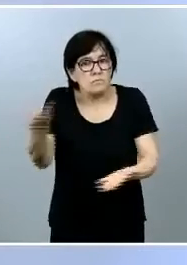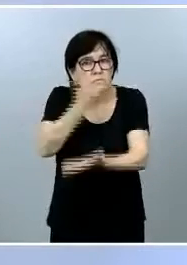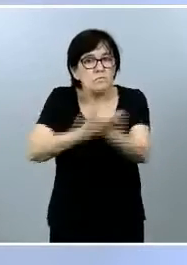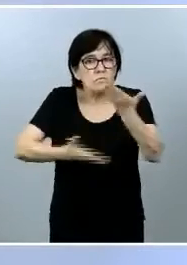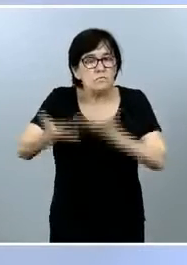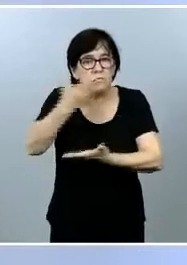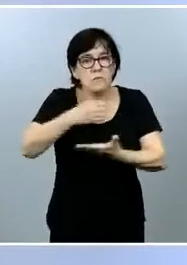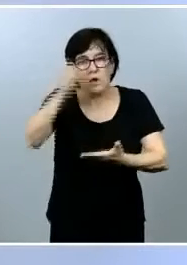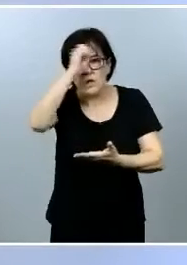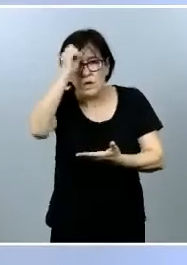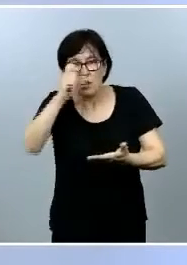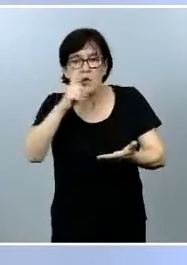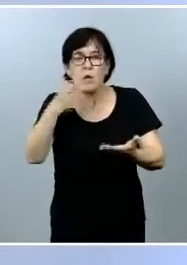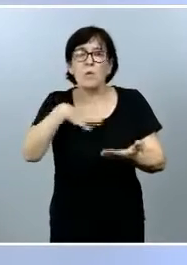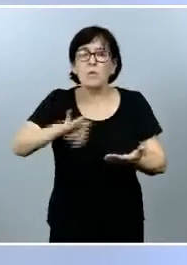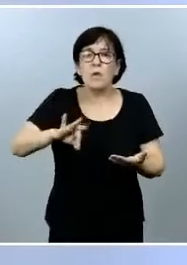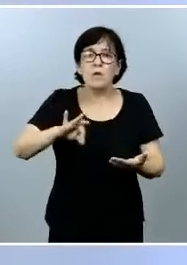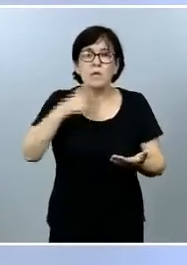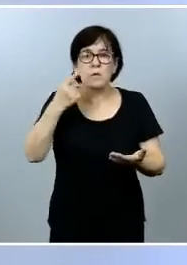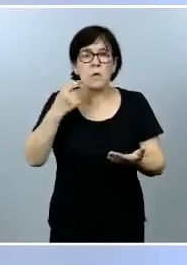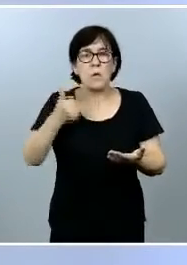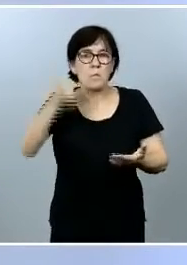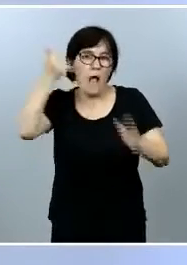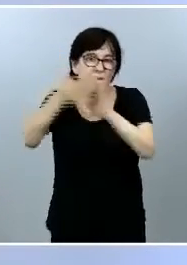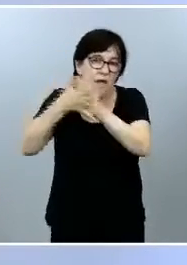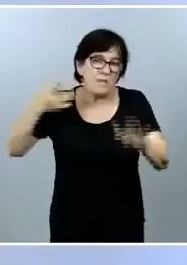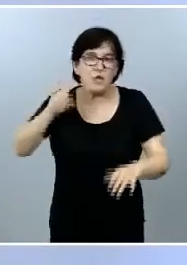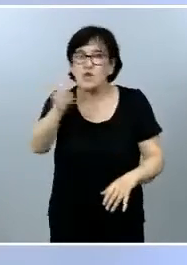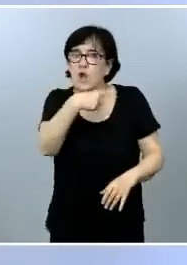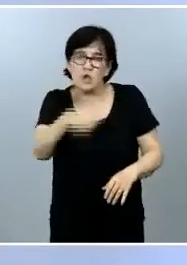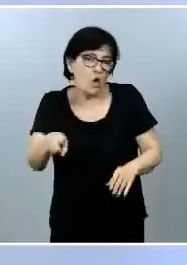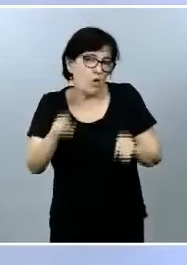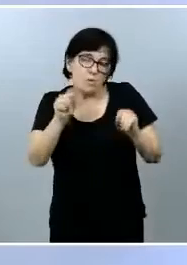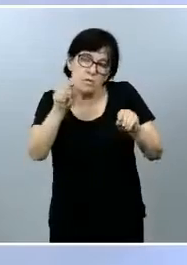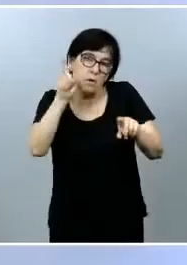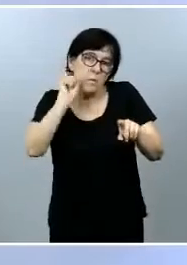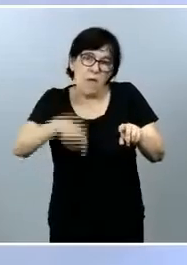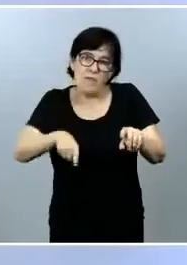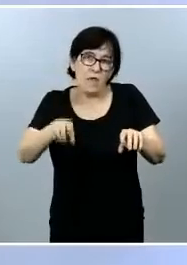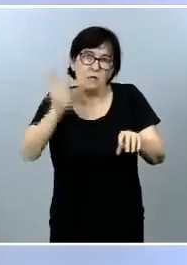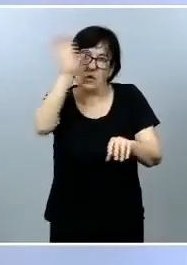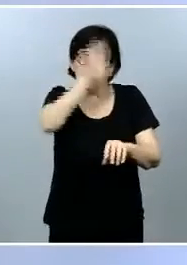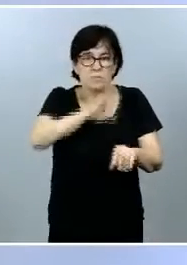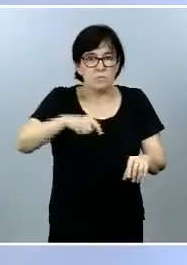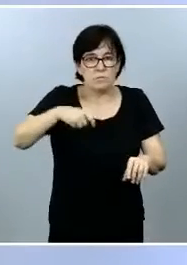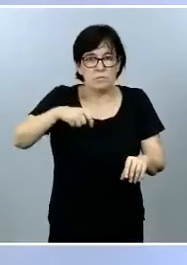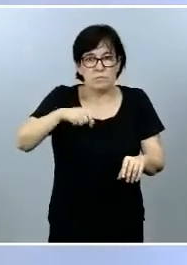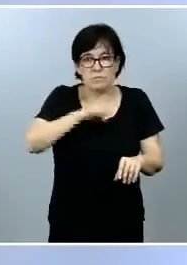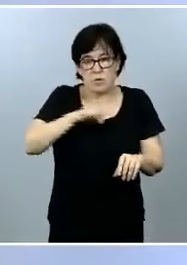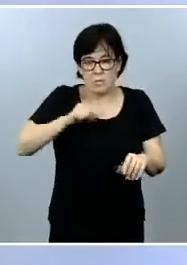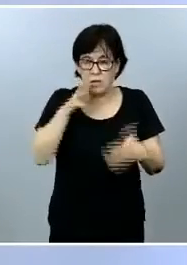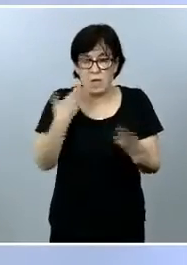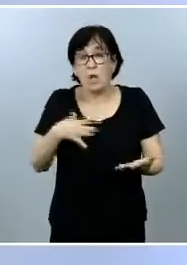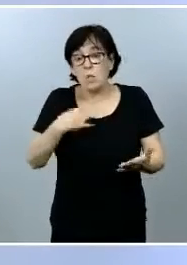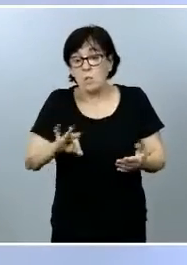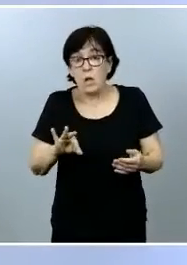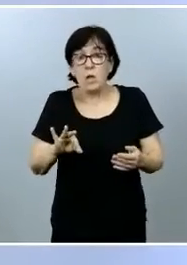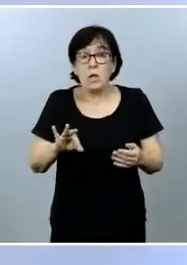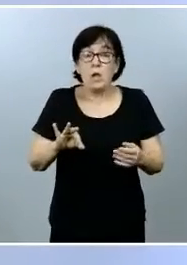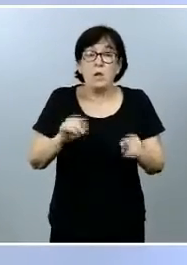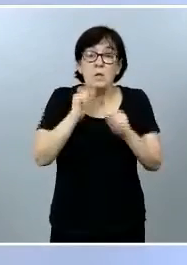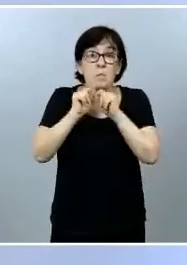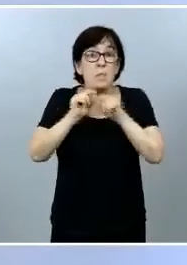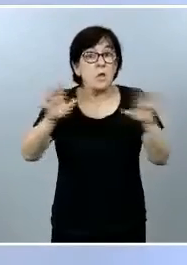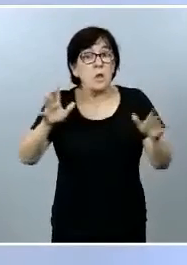pueden decidir progresar más rápidamente o no pueden decidir ir al ritmo que estiven más oportuno por tanto a partir de ahora puede ser que si la epidemia sigue